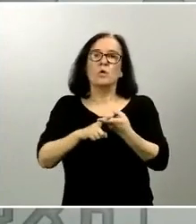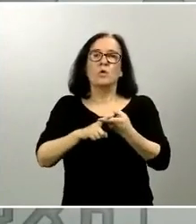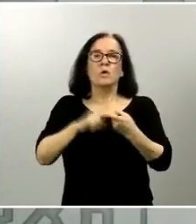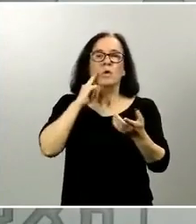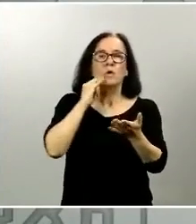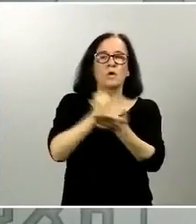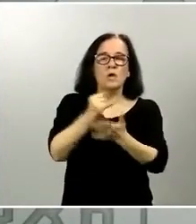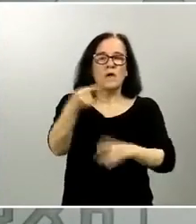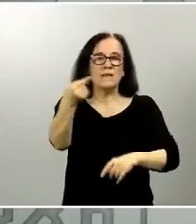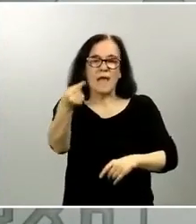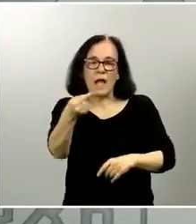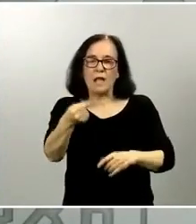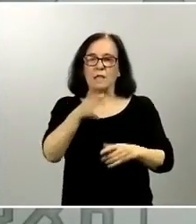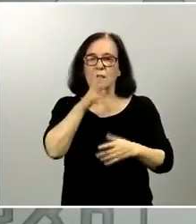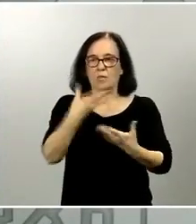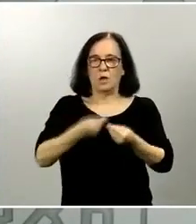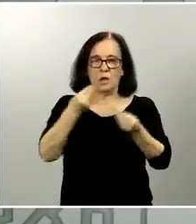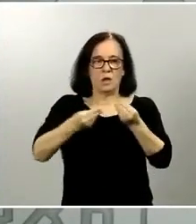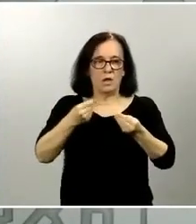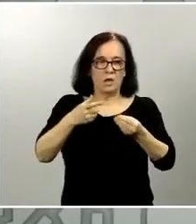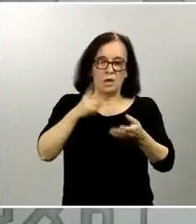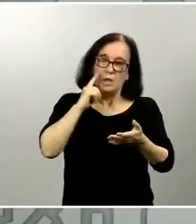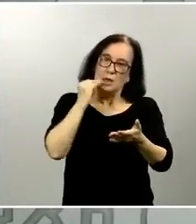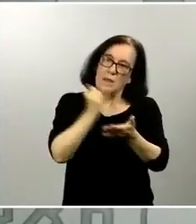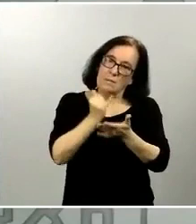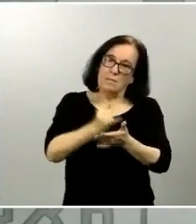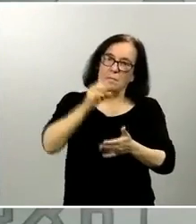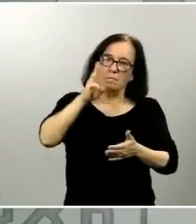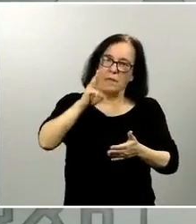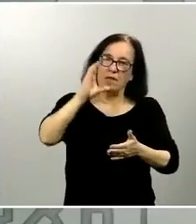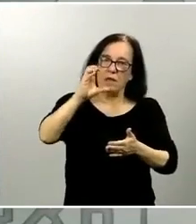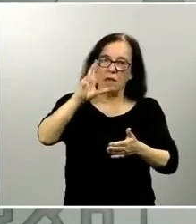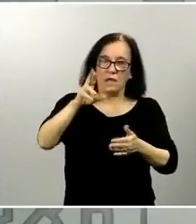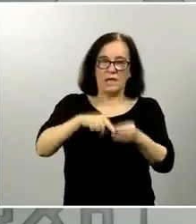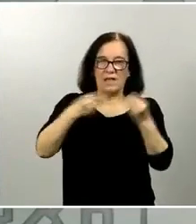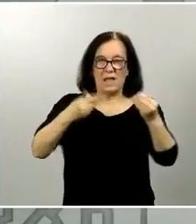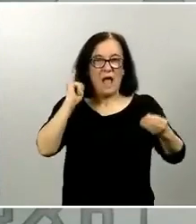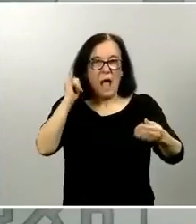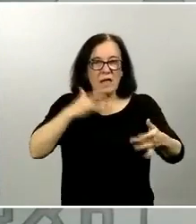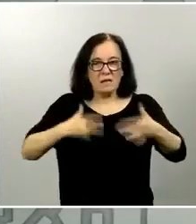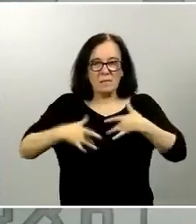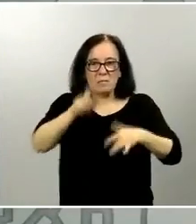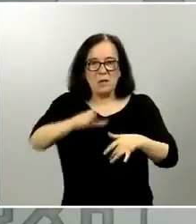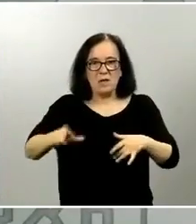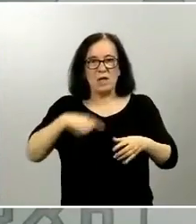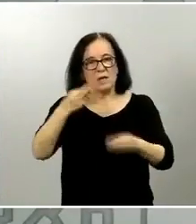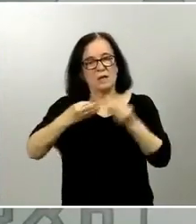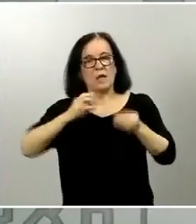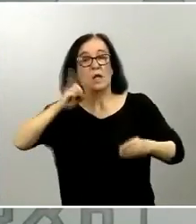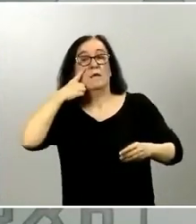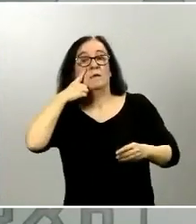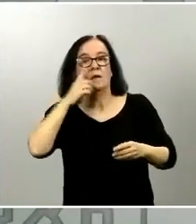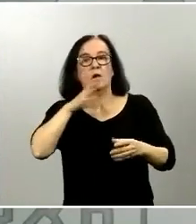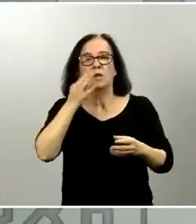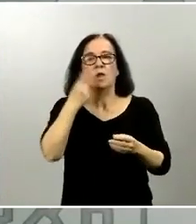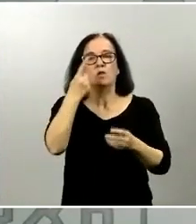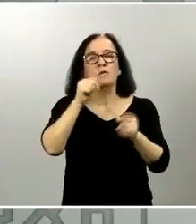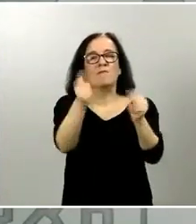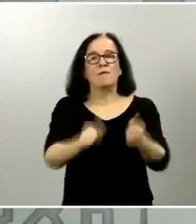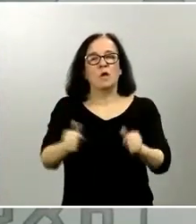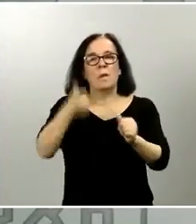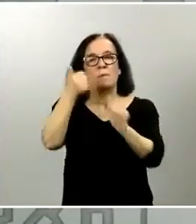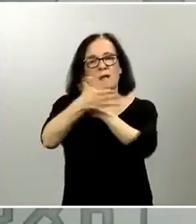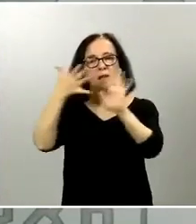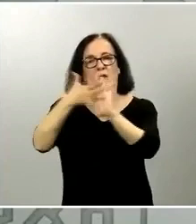negativo habría que hacer la PCR si la persona sigue teniendo síntomas y si no ya lo tenemos diagnosticado entonces es una manera más rápida de